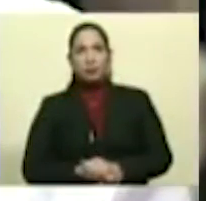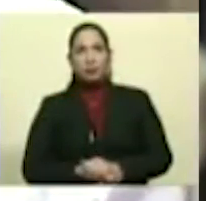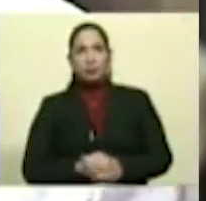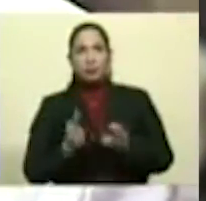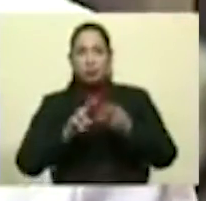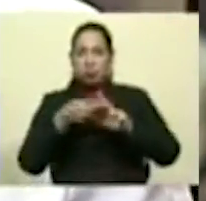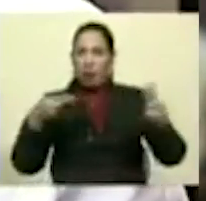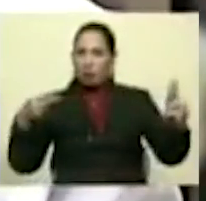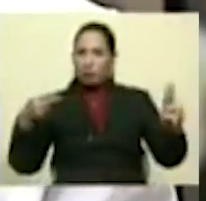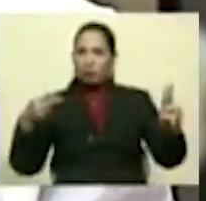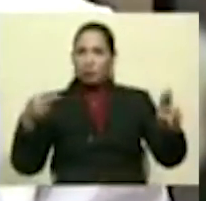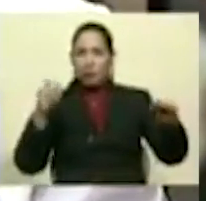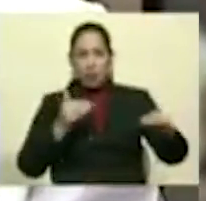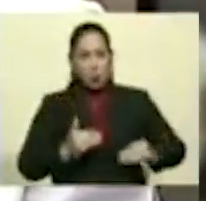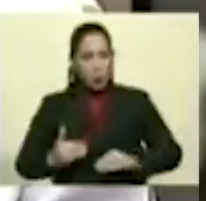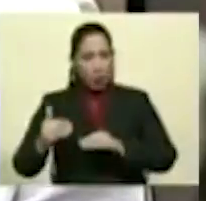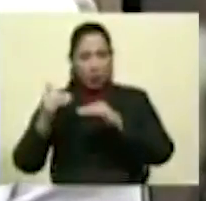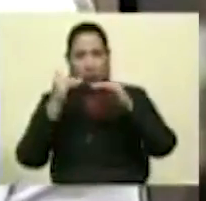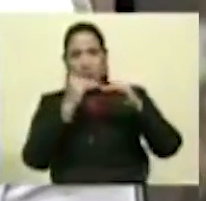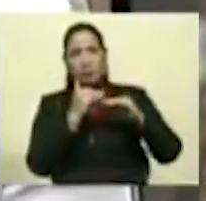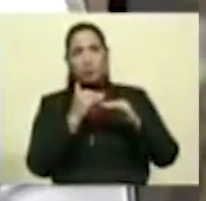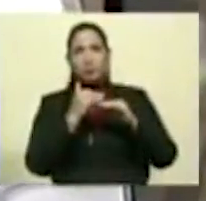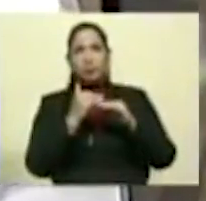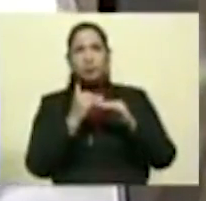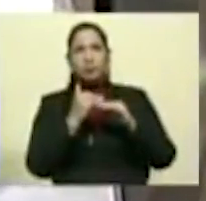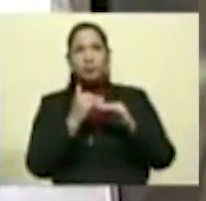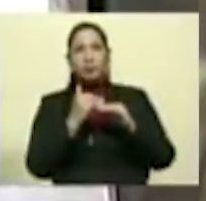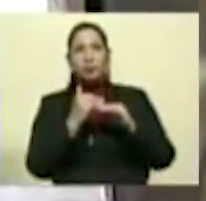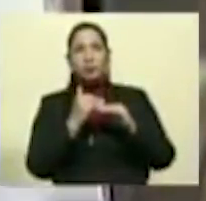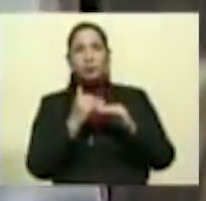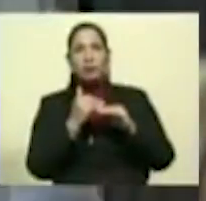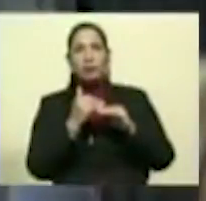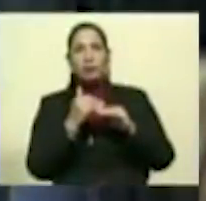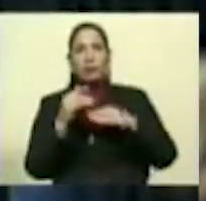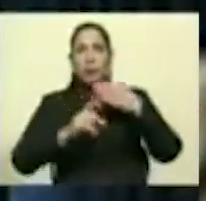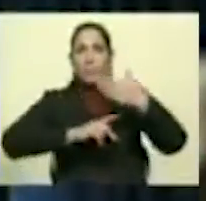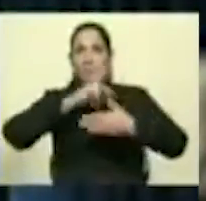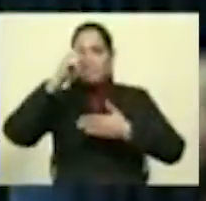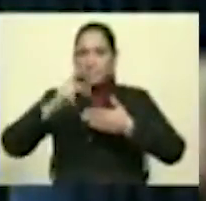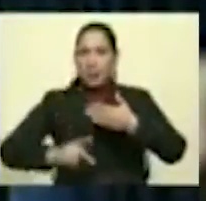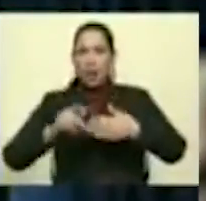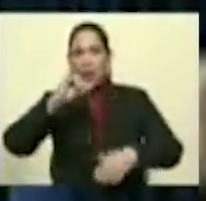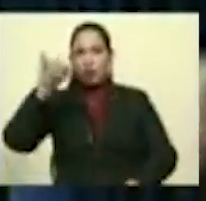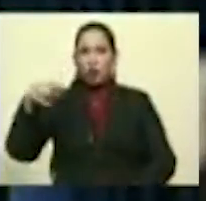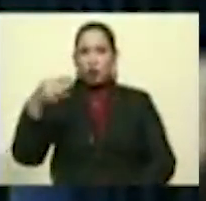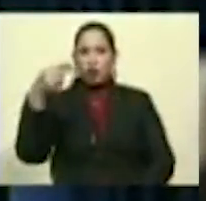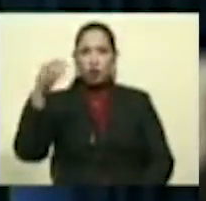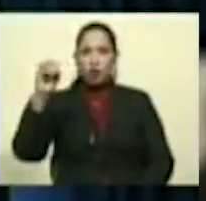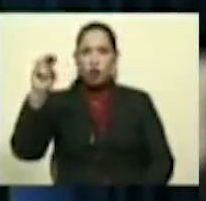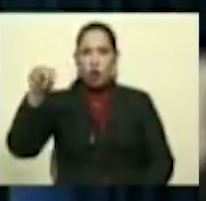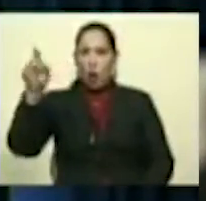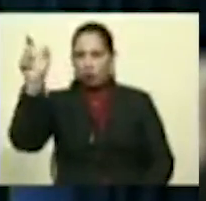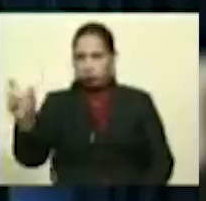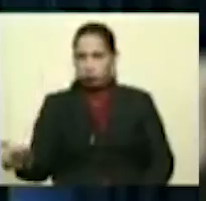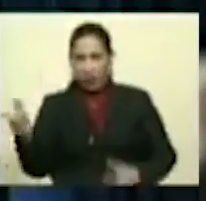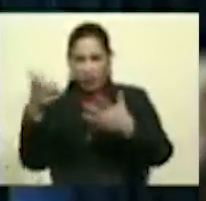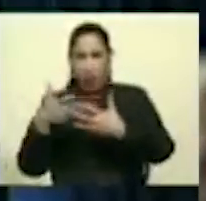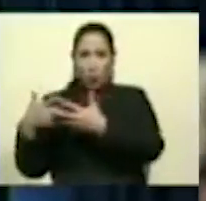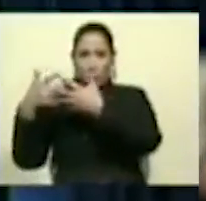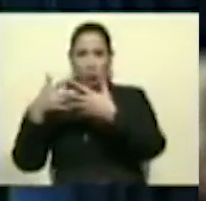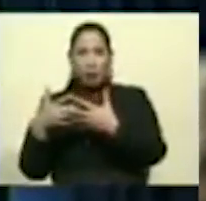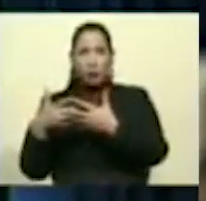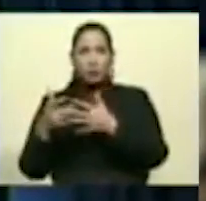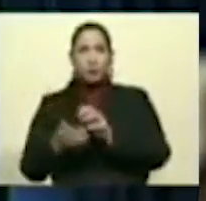la paz. Igualmente, este plan de John Bolton cuenta